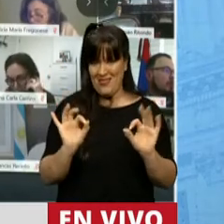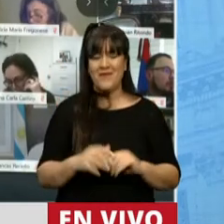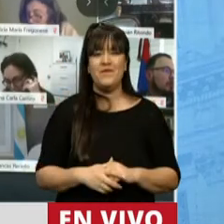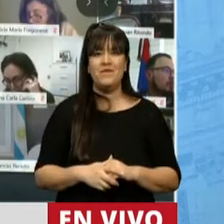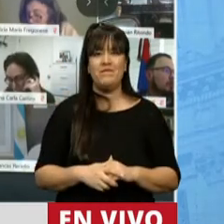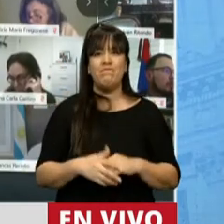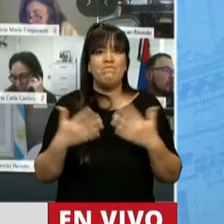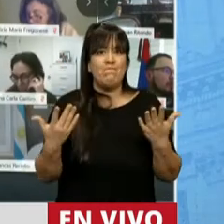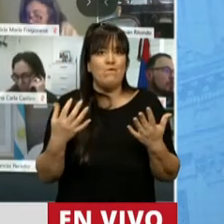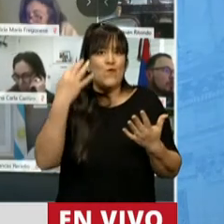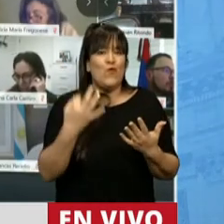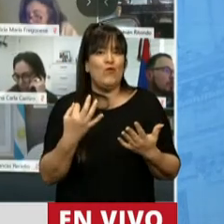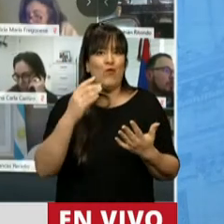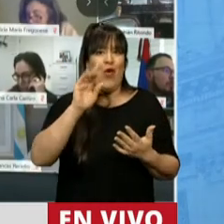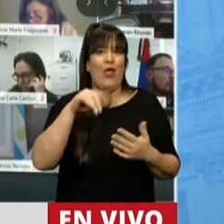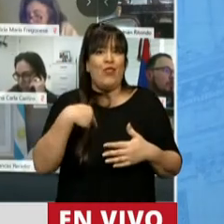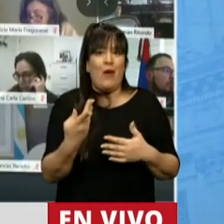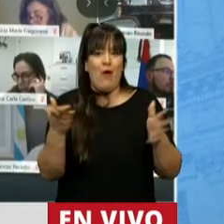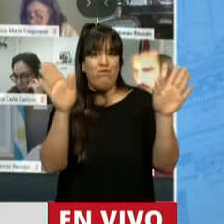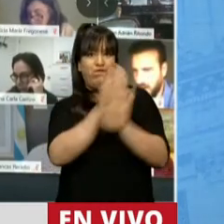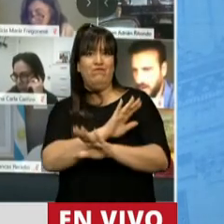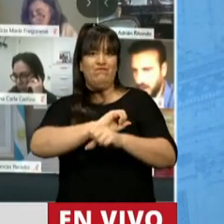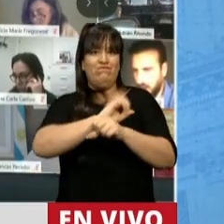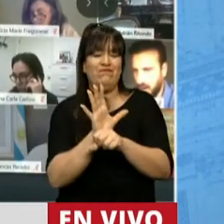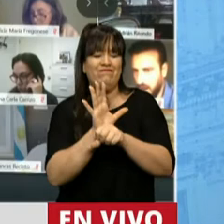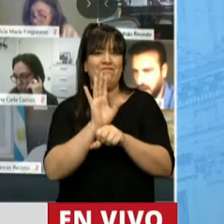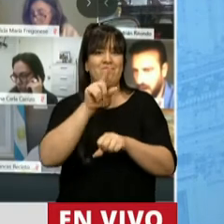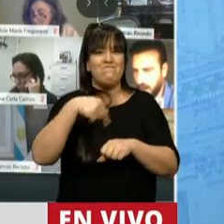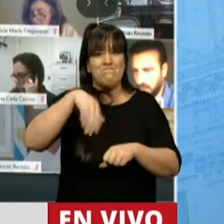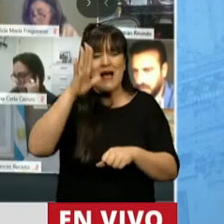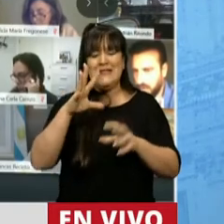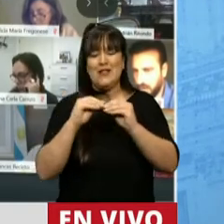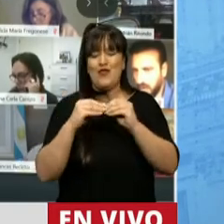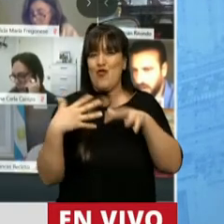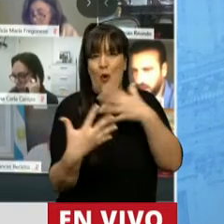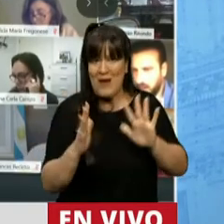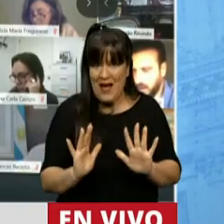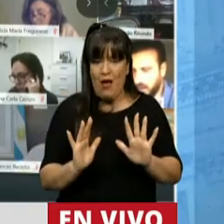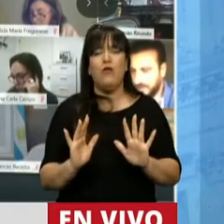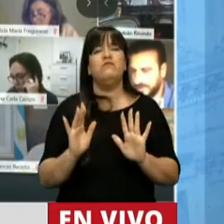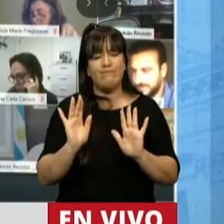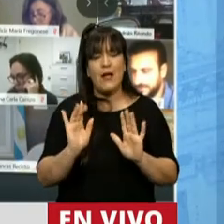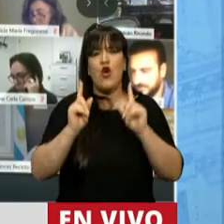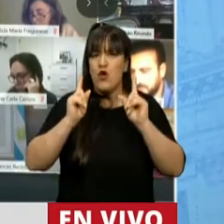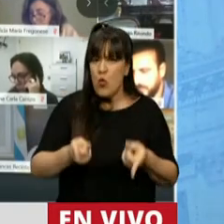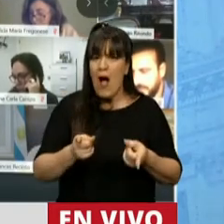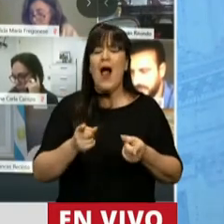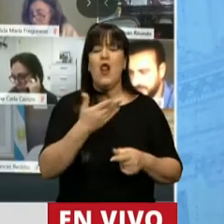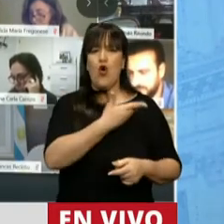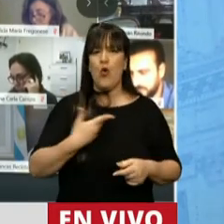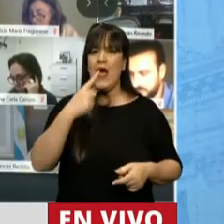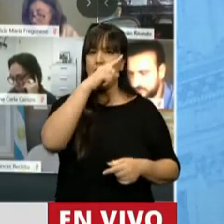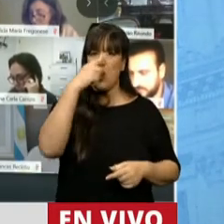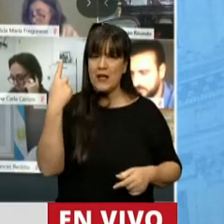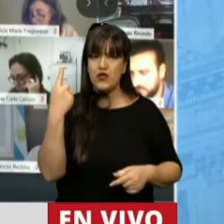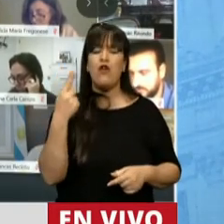desde luego vino a complicar toda la situación, sin perficio de lo cual el Gobierno Nacional